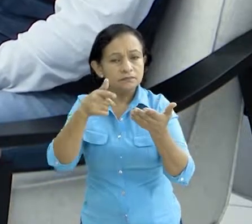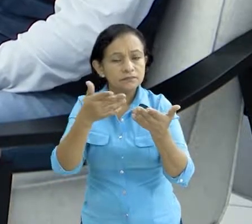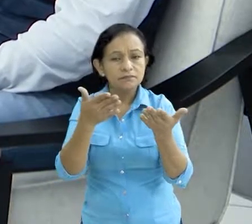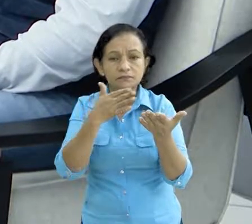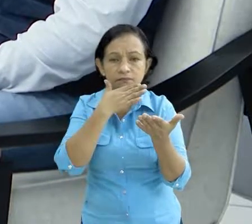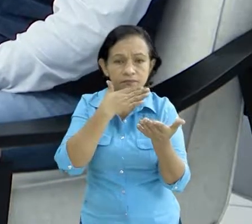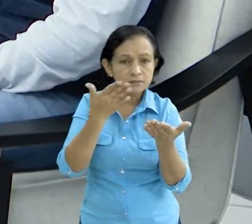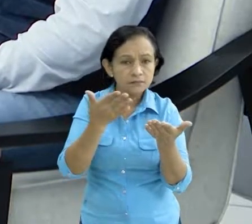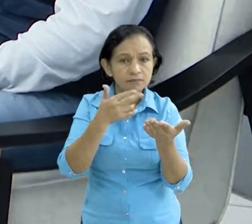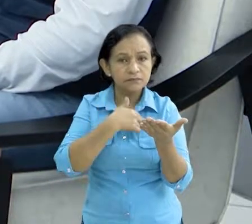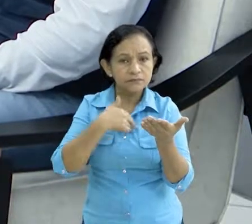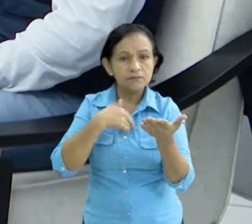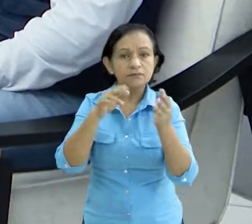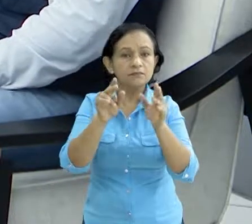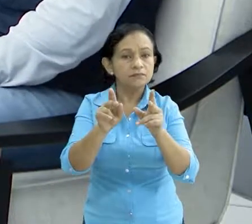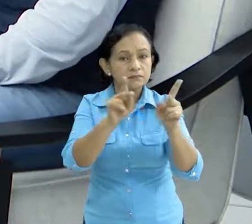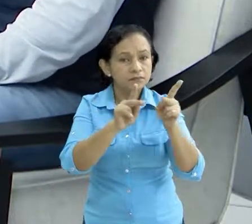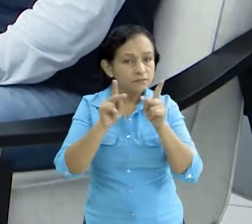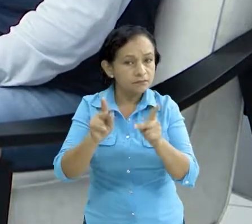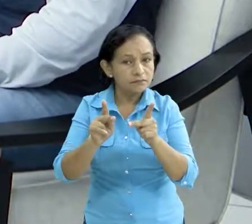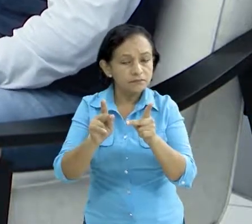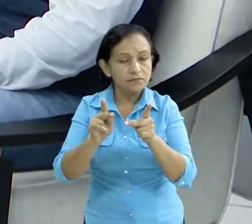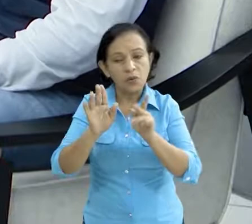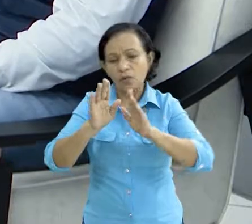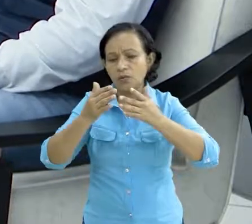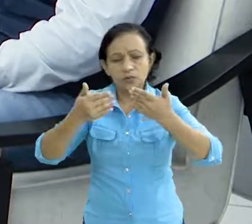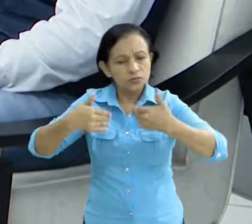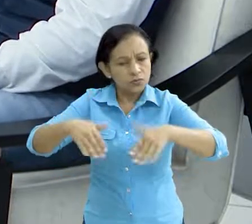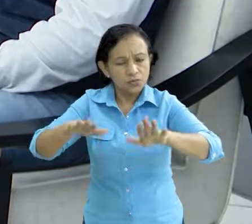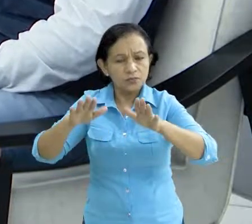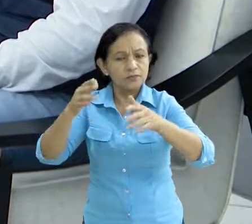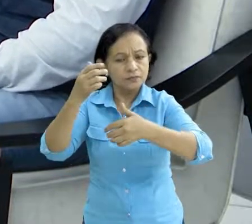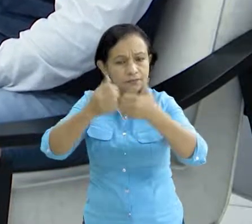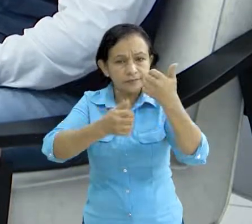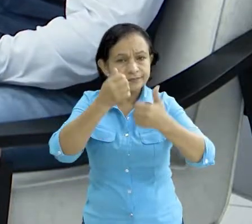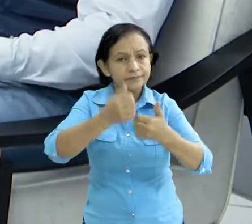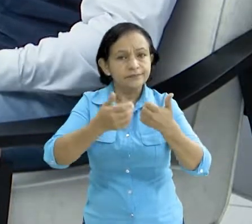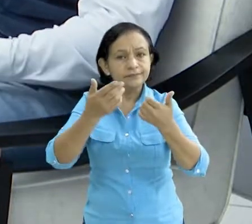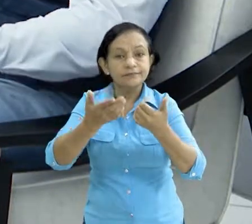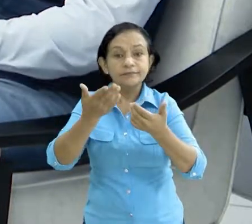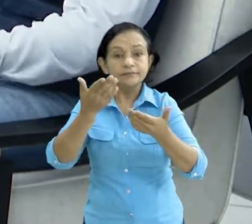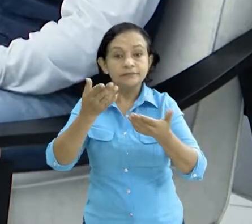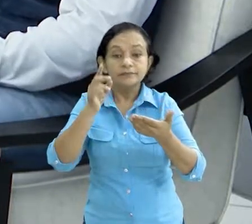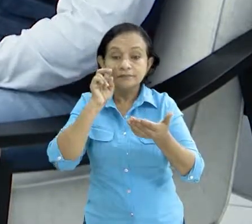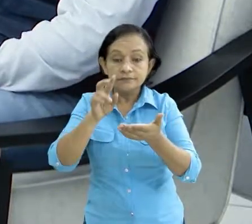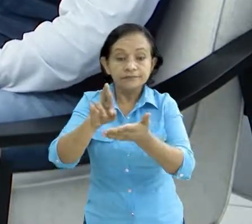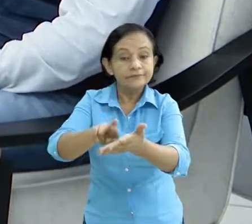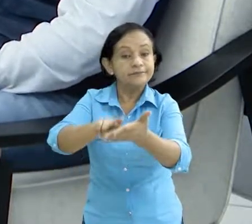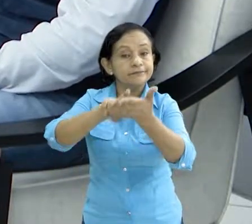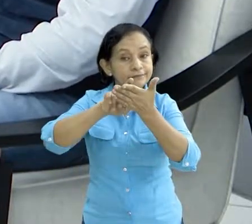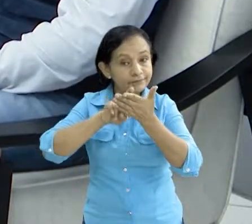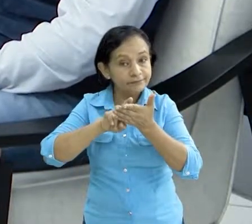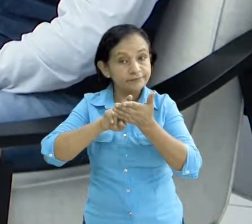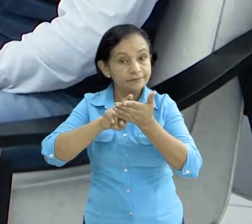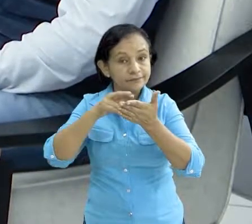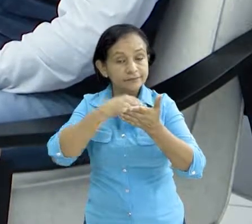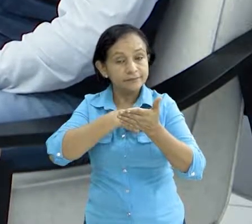teniendo, cómo está afectando a la población o si no está teniendo ninguna afectación. Y dependiendo de eso, ¿verdad?